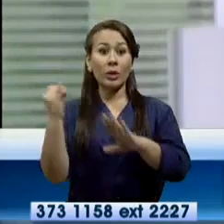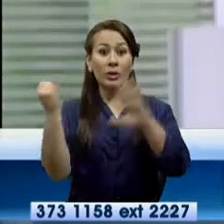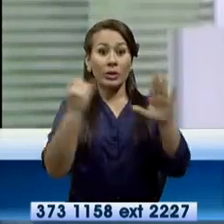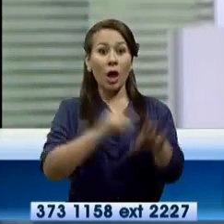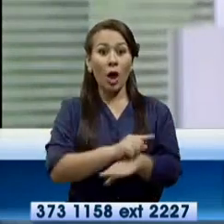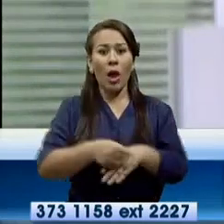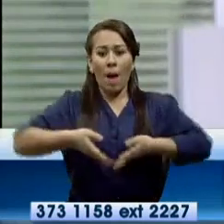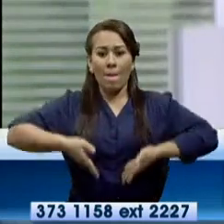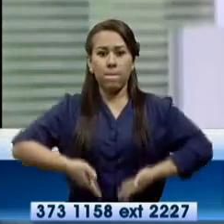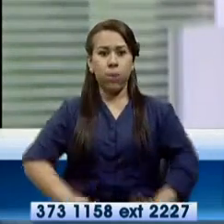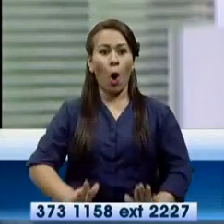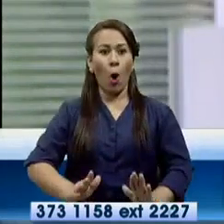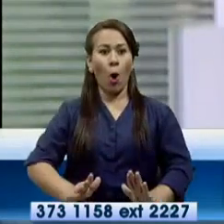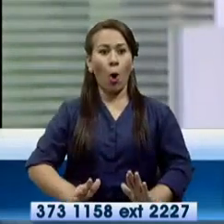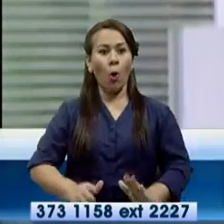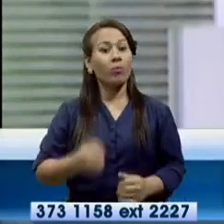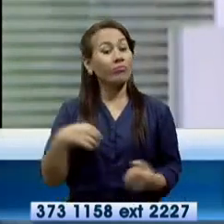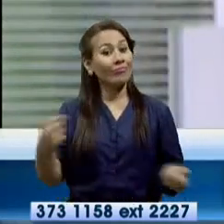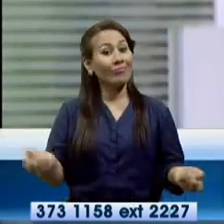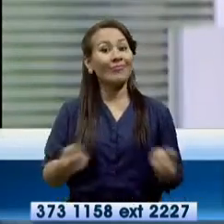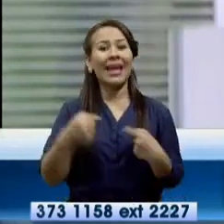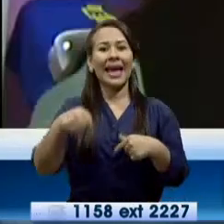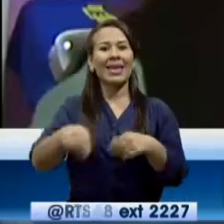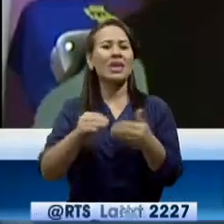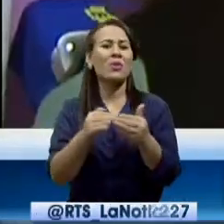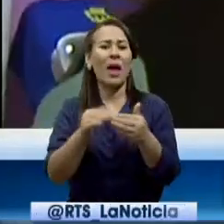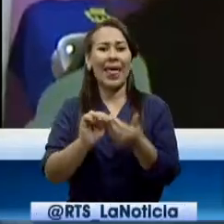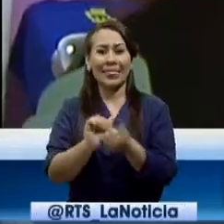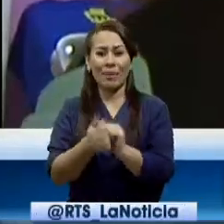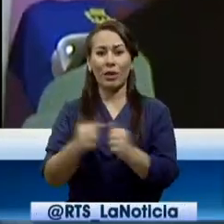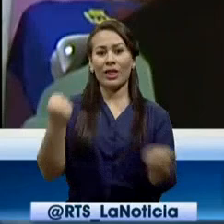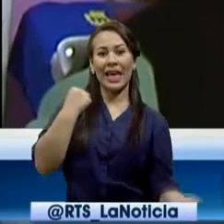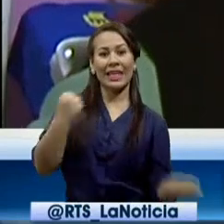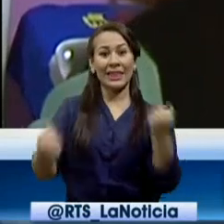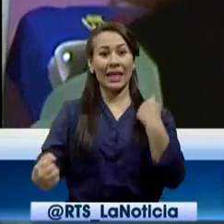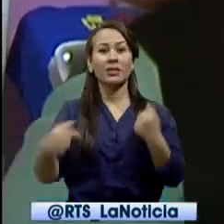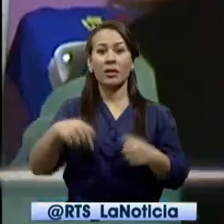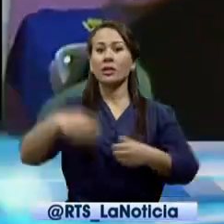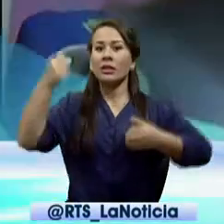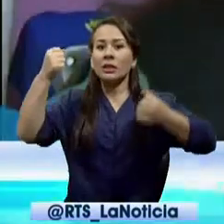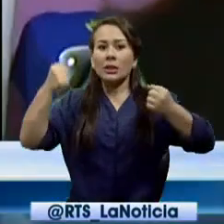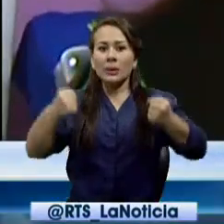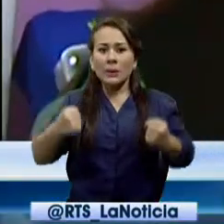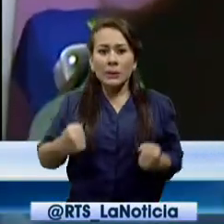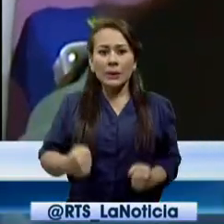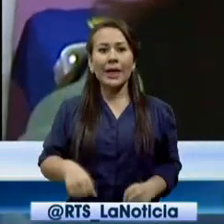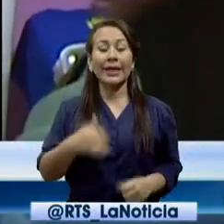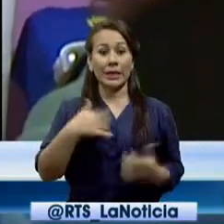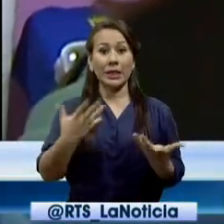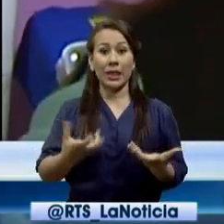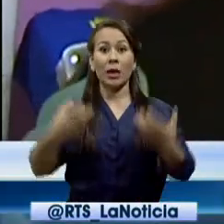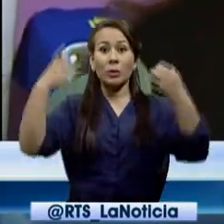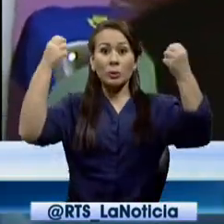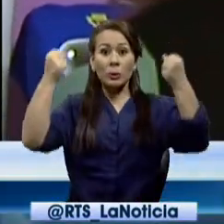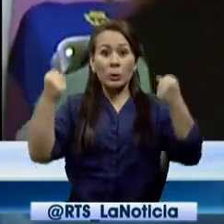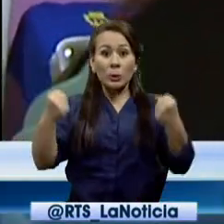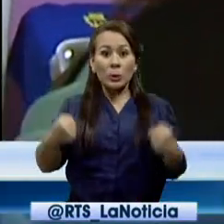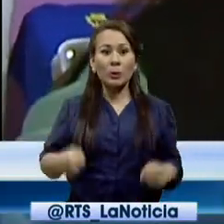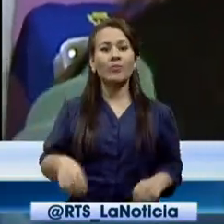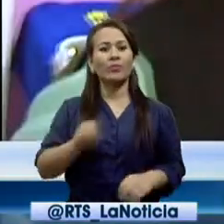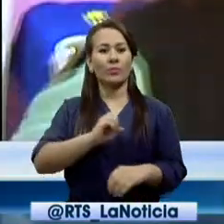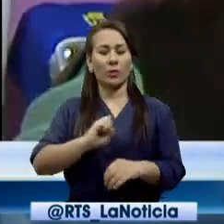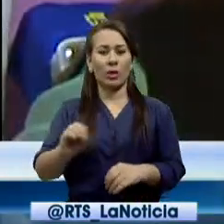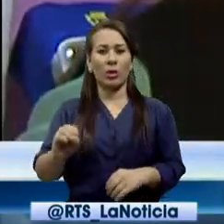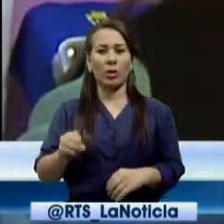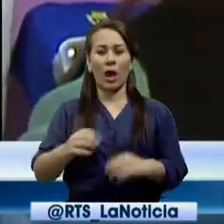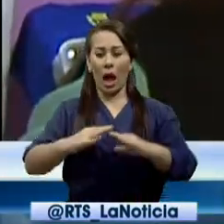ella va parido. Esto es un gimnasio materno, donde la mujer escoge si ella quiere estar colgada en una soga, en